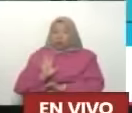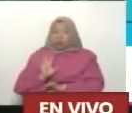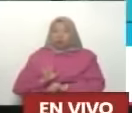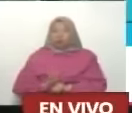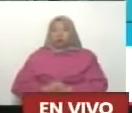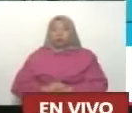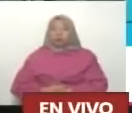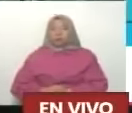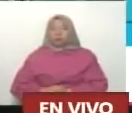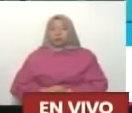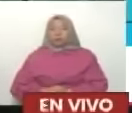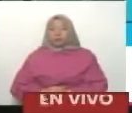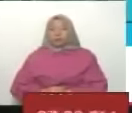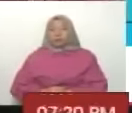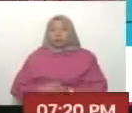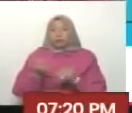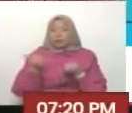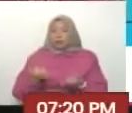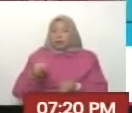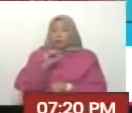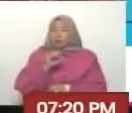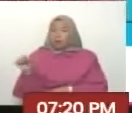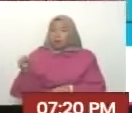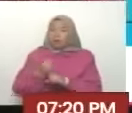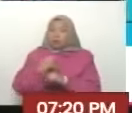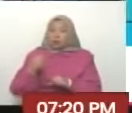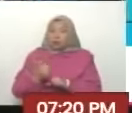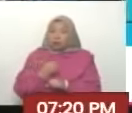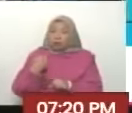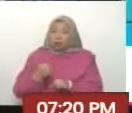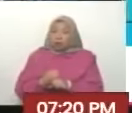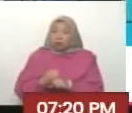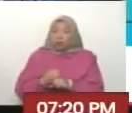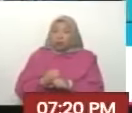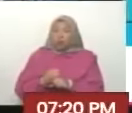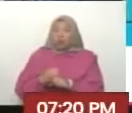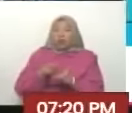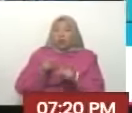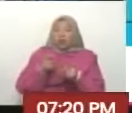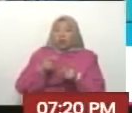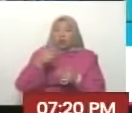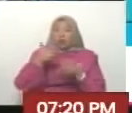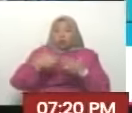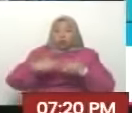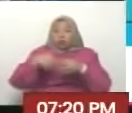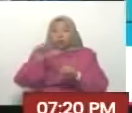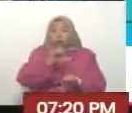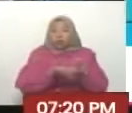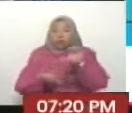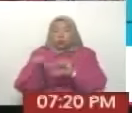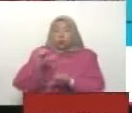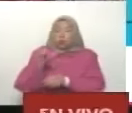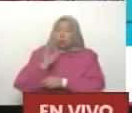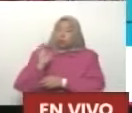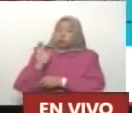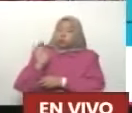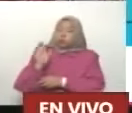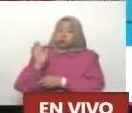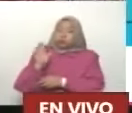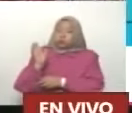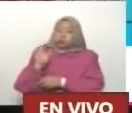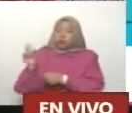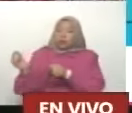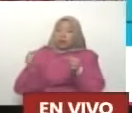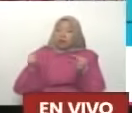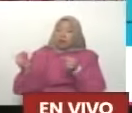en este momento esta semana los trabajadores del petróleo del gas y de petroquímica están procediendo en asamblea de